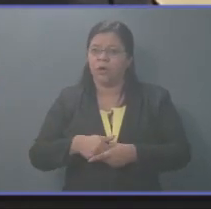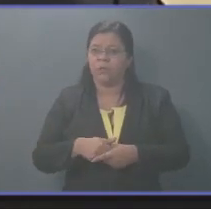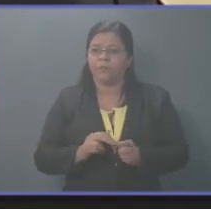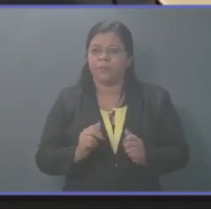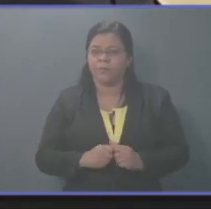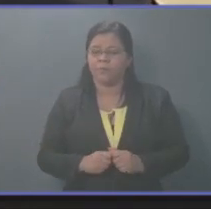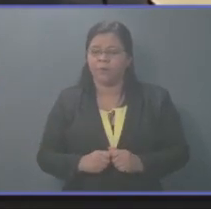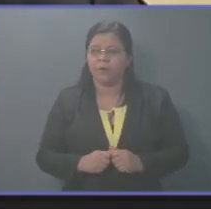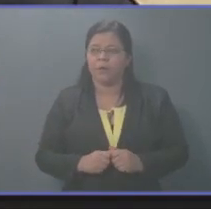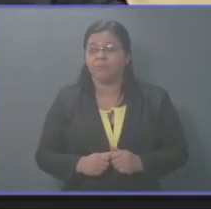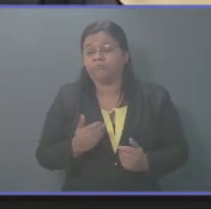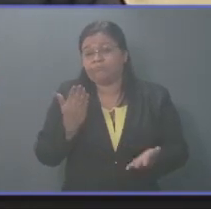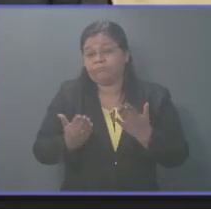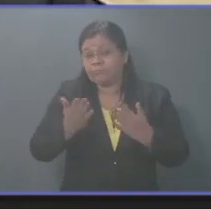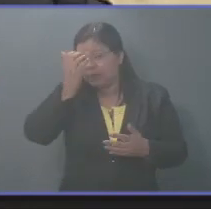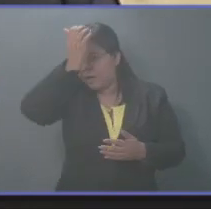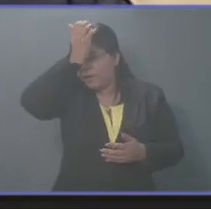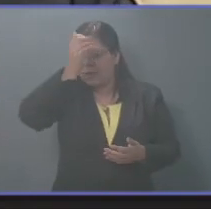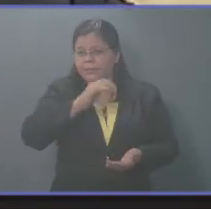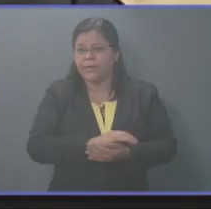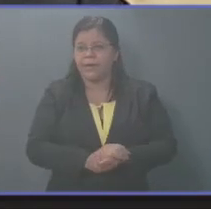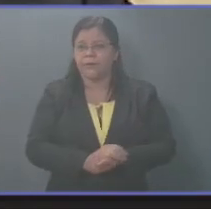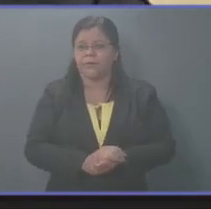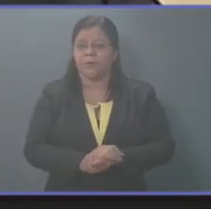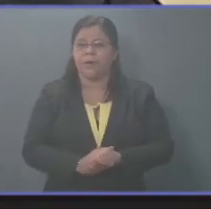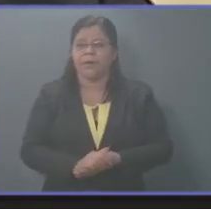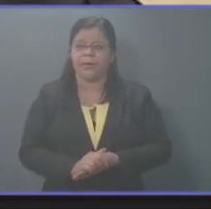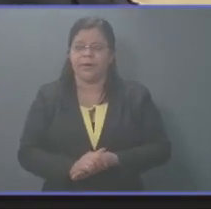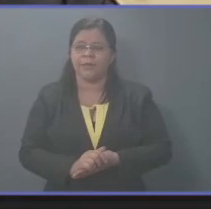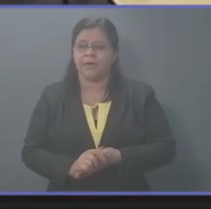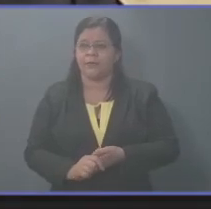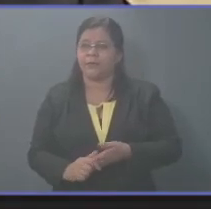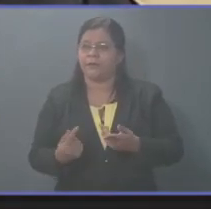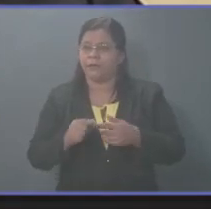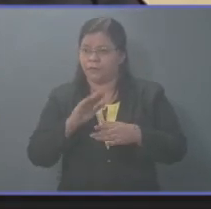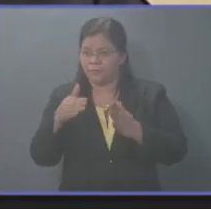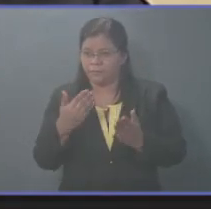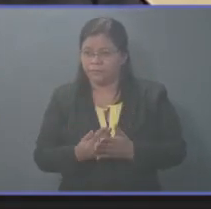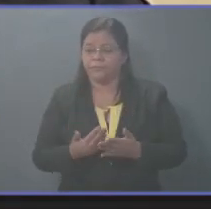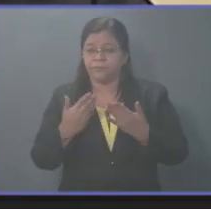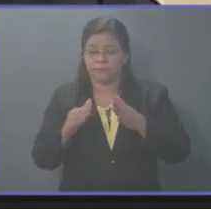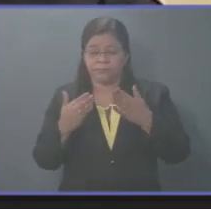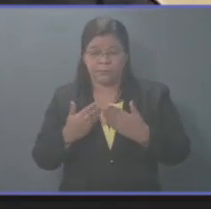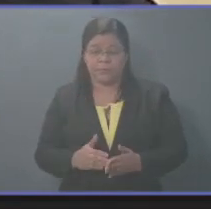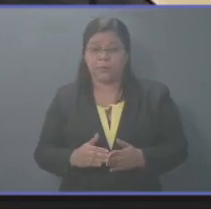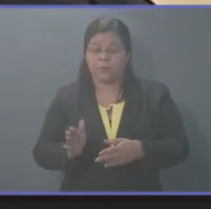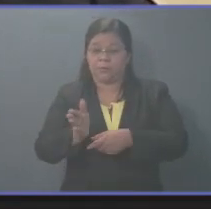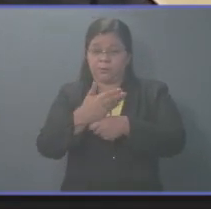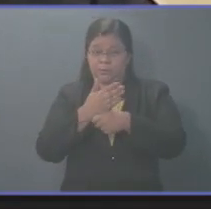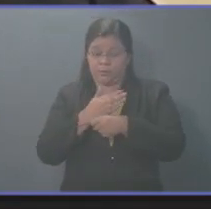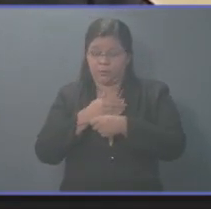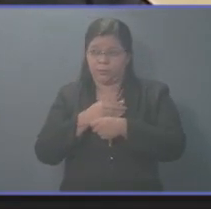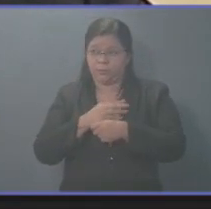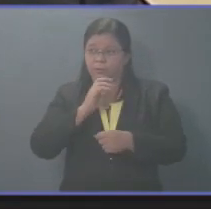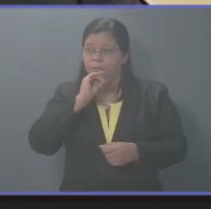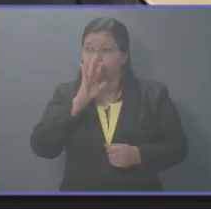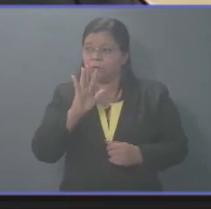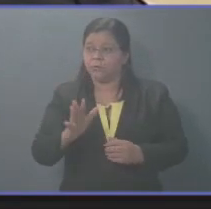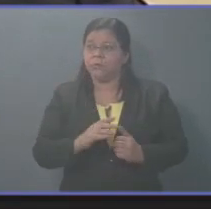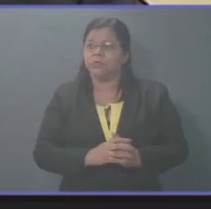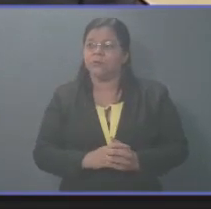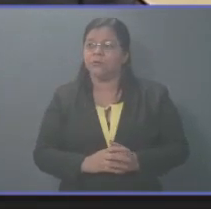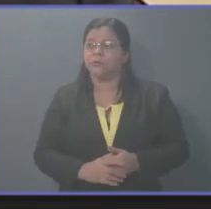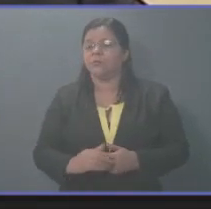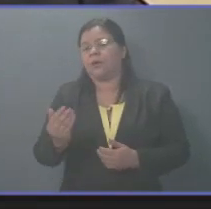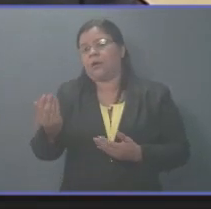Quizás cometió un error en no haber cabildeado con los diferentes grupos parlamentarios que me dieran